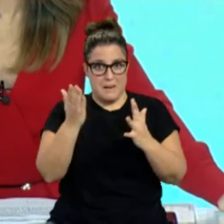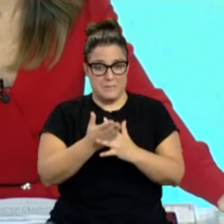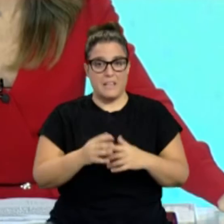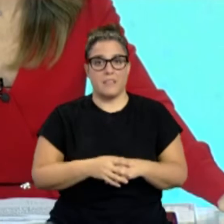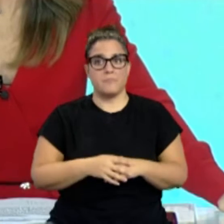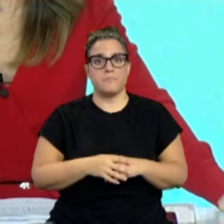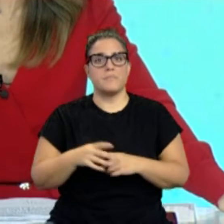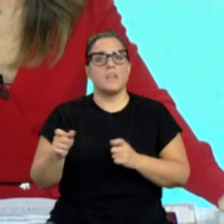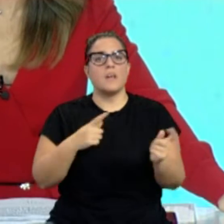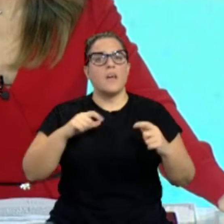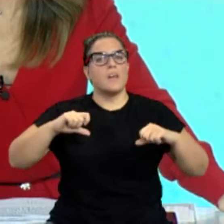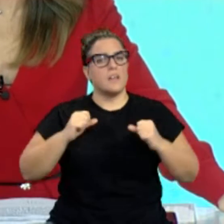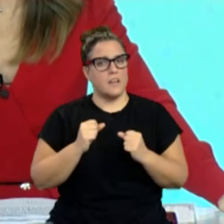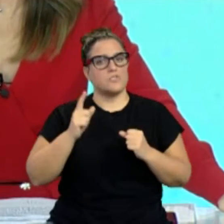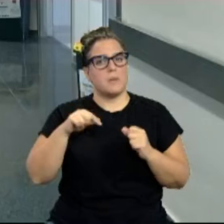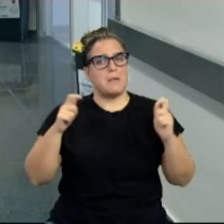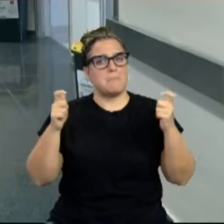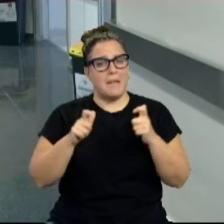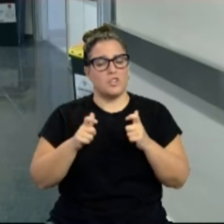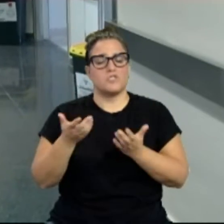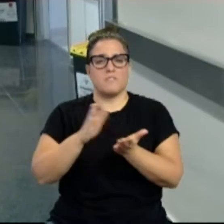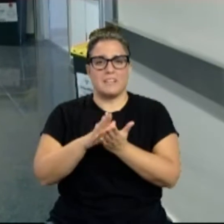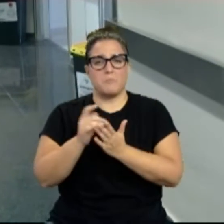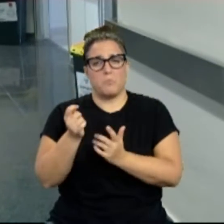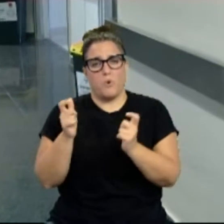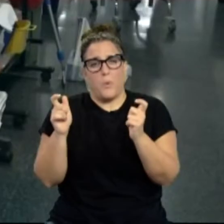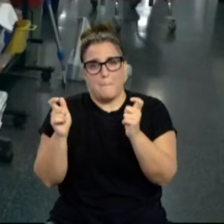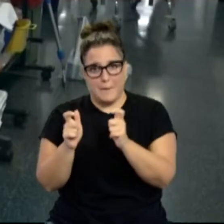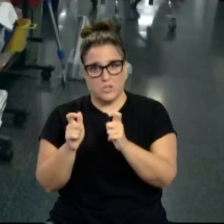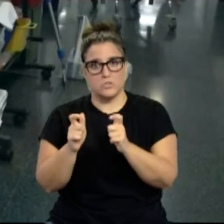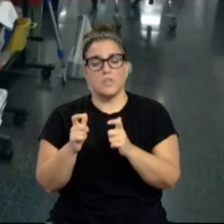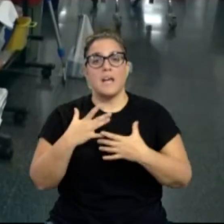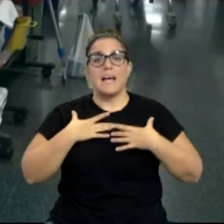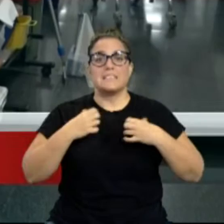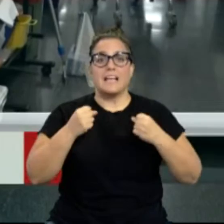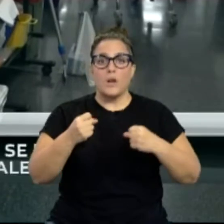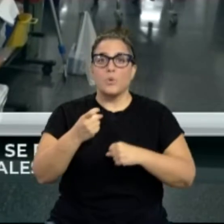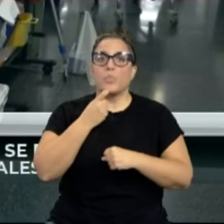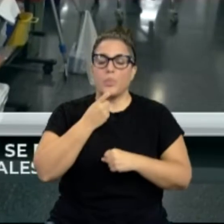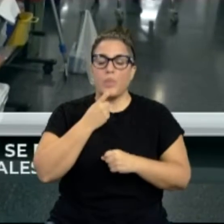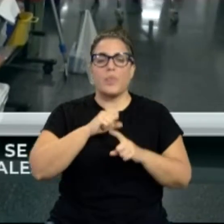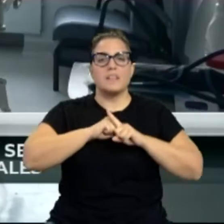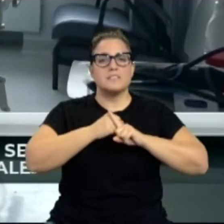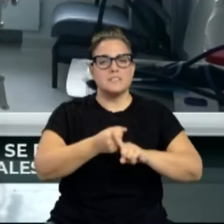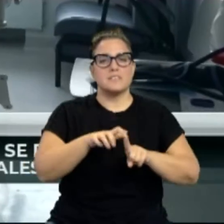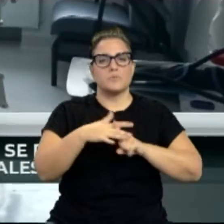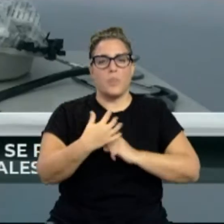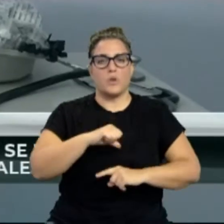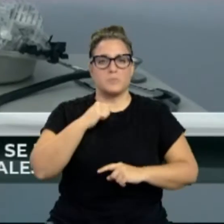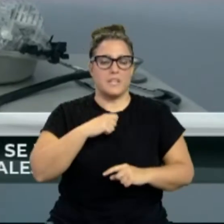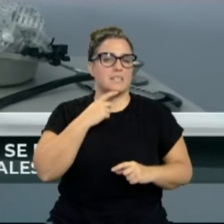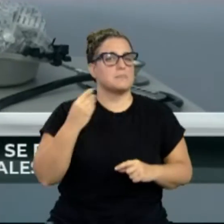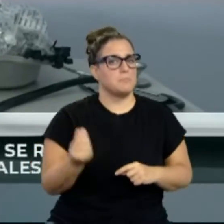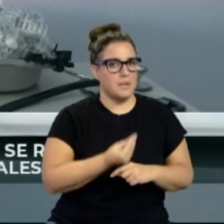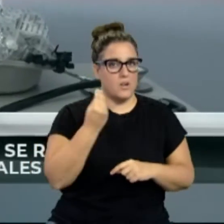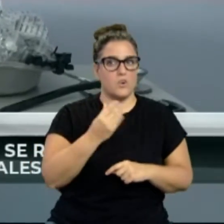y comienzan a hacerlo los fallecimientos. Salud asegura que se están aligerando la presión hospitalaria y se está recuperando